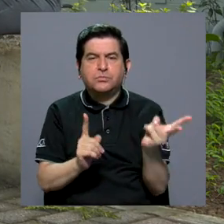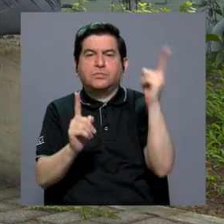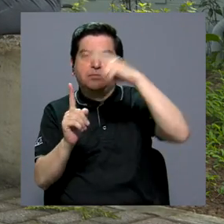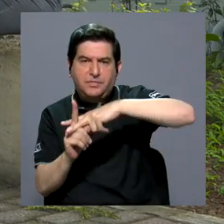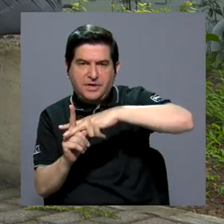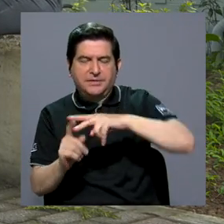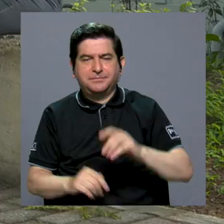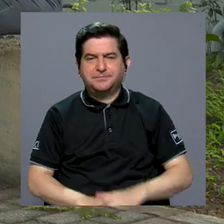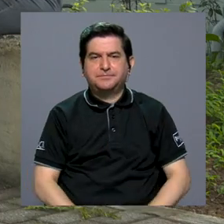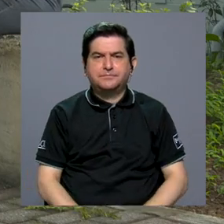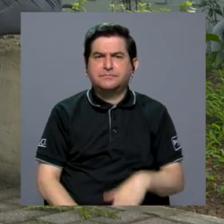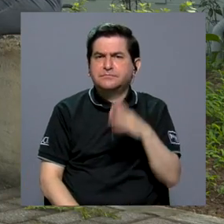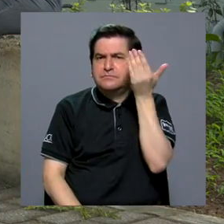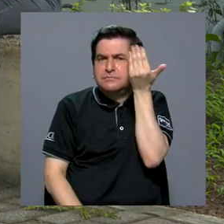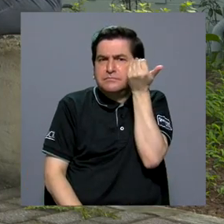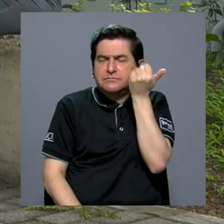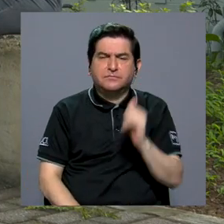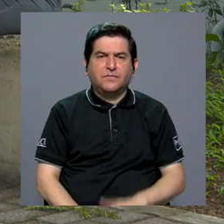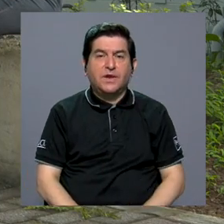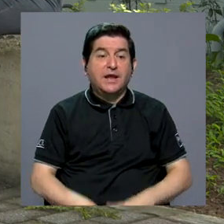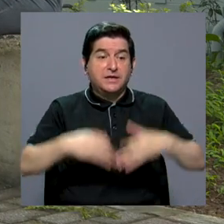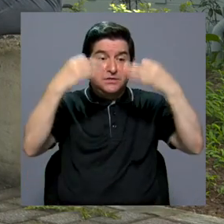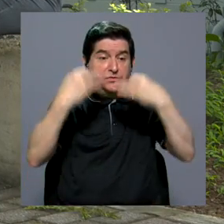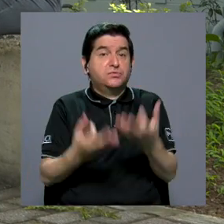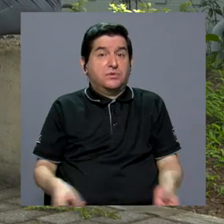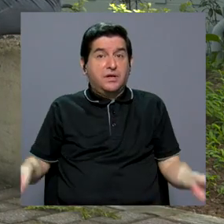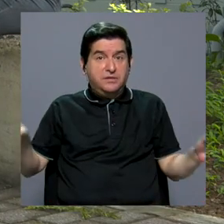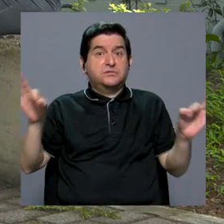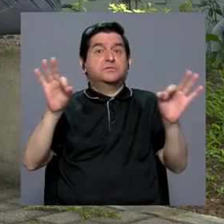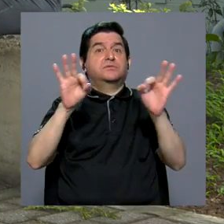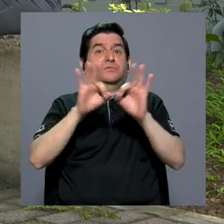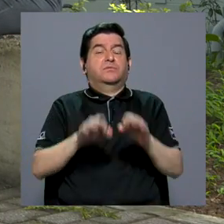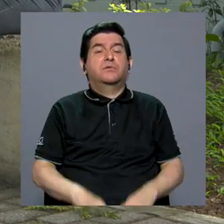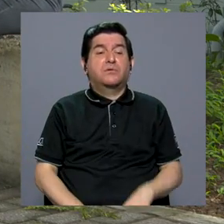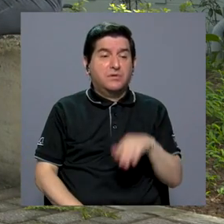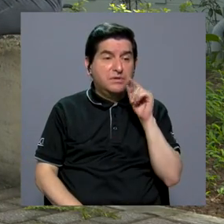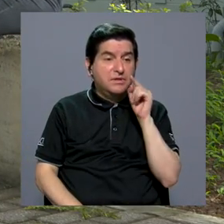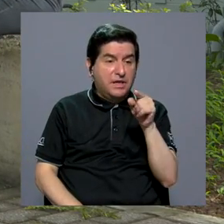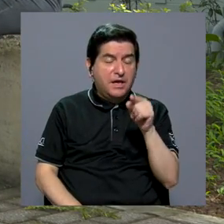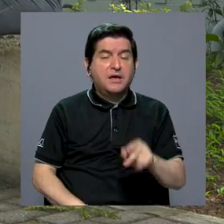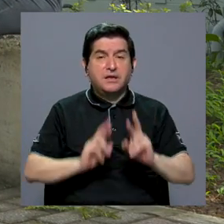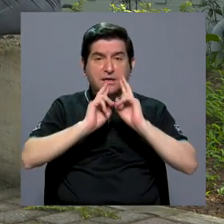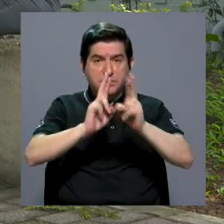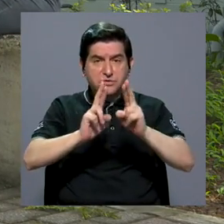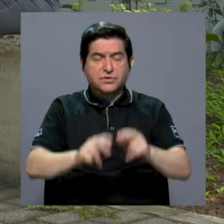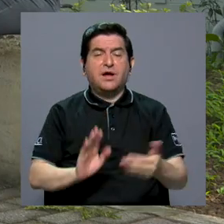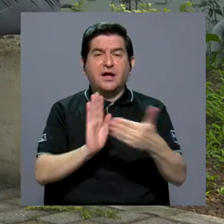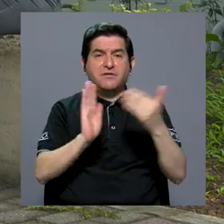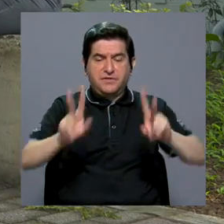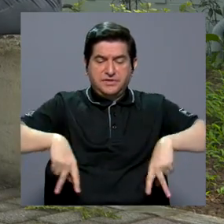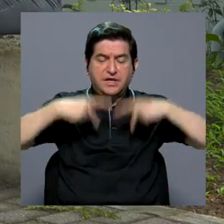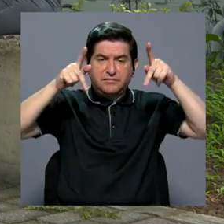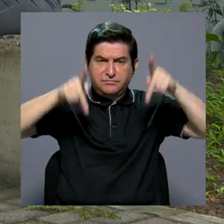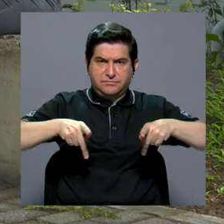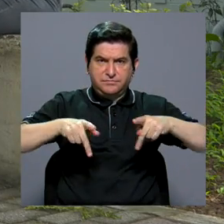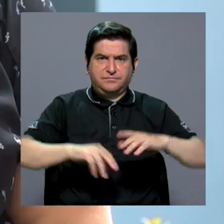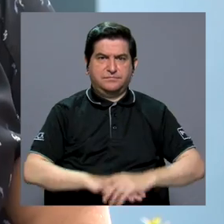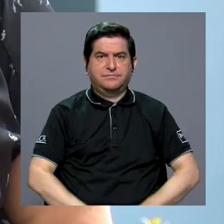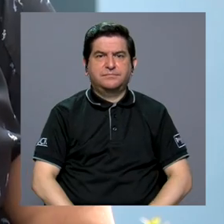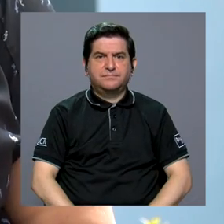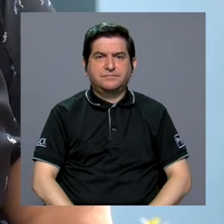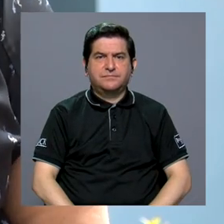aplicación, porque se toman decisiones muy importantes con base en ellas que afectan la vida de las personas.